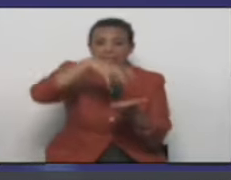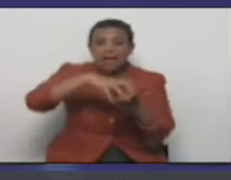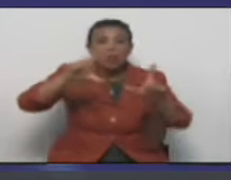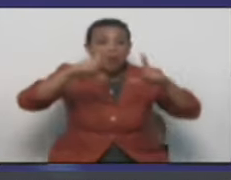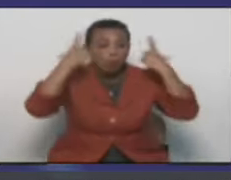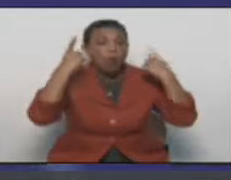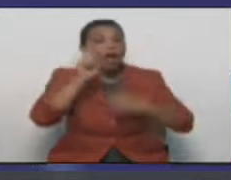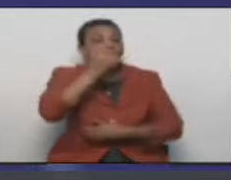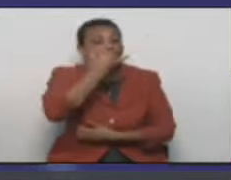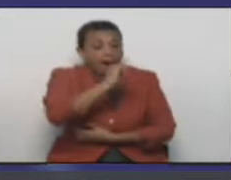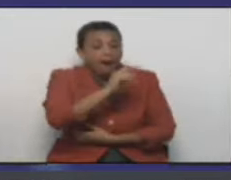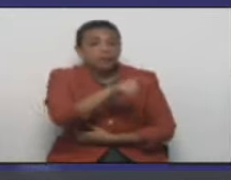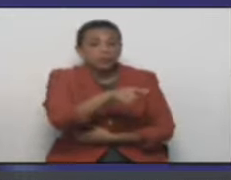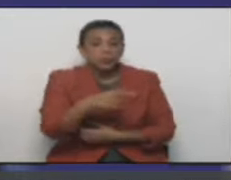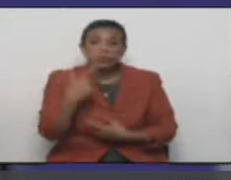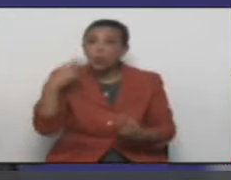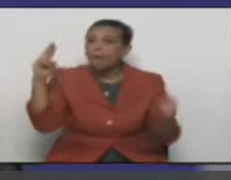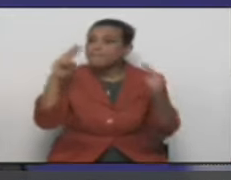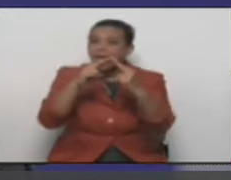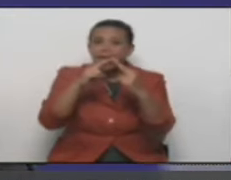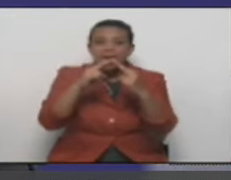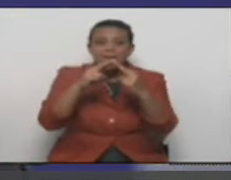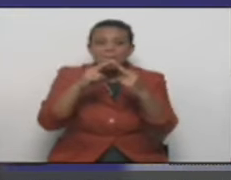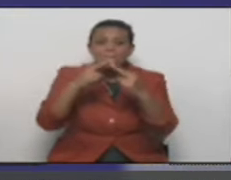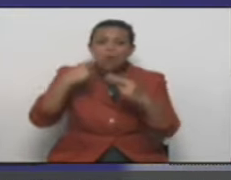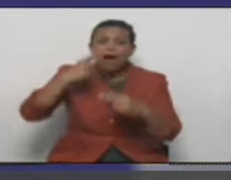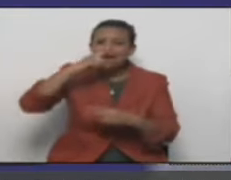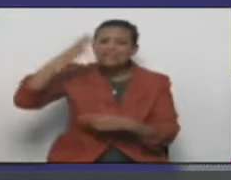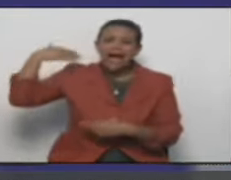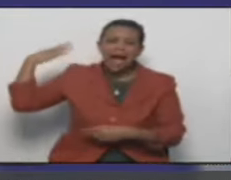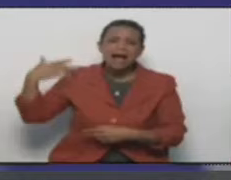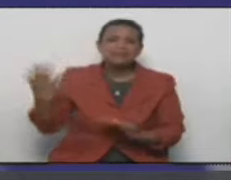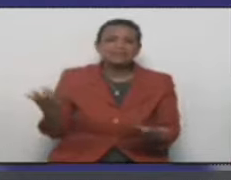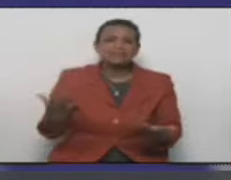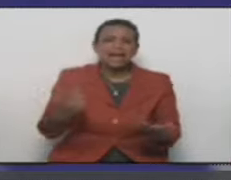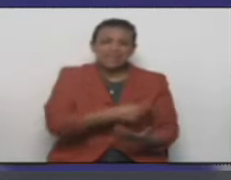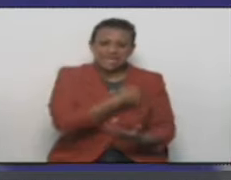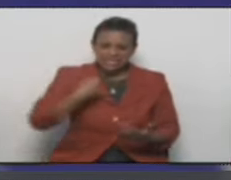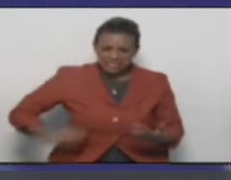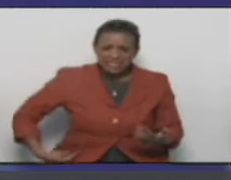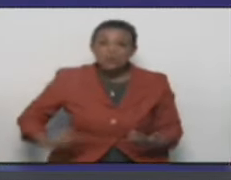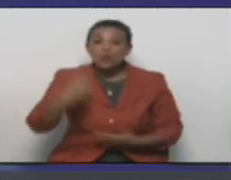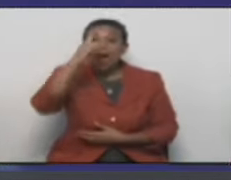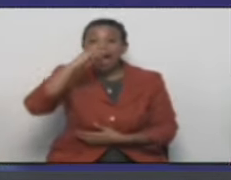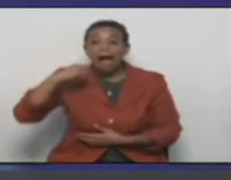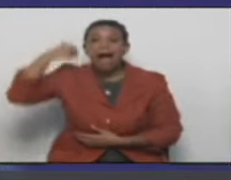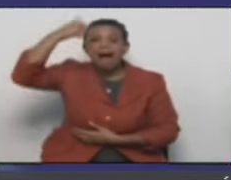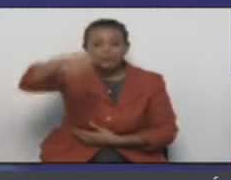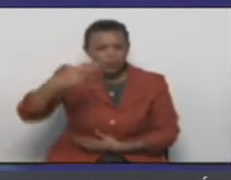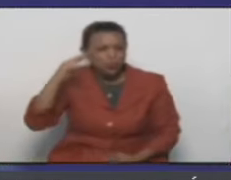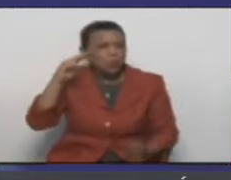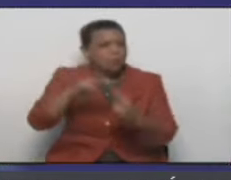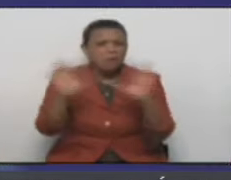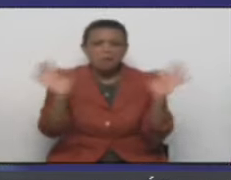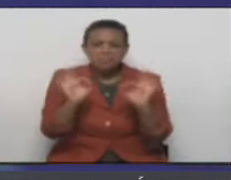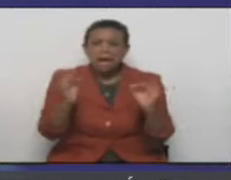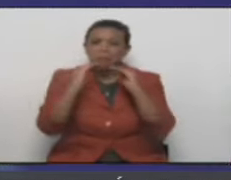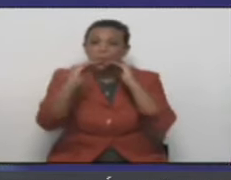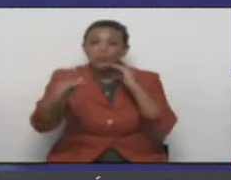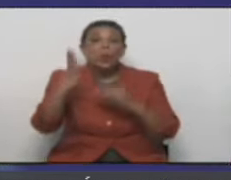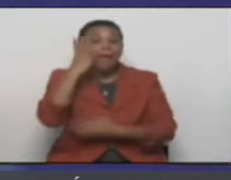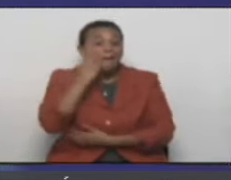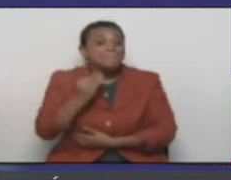Guaira. No nos veíamos de que estábamos en Shanghái hace un año. Hace un año llegamos de Chile. acaba de cumplir un año, es cierto. Correcto. Una tremenda